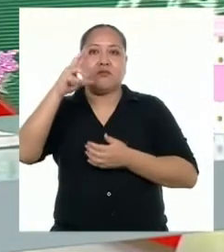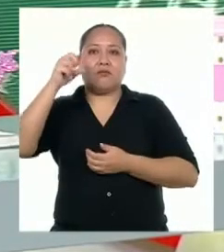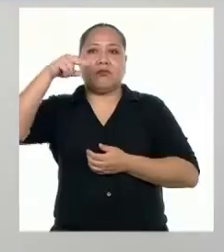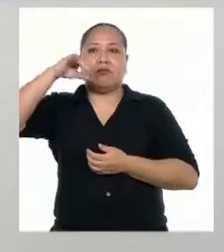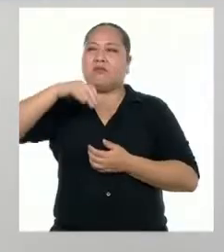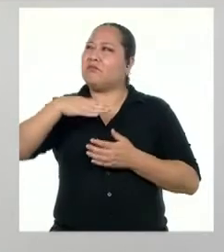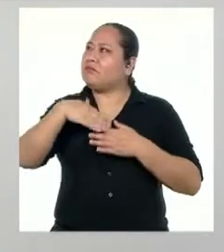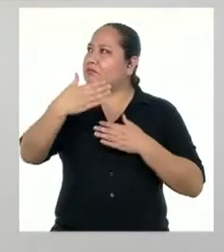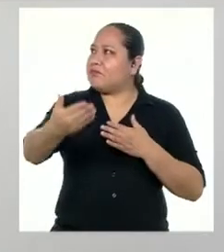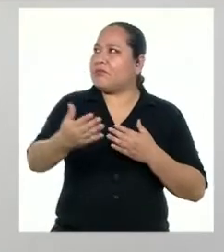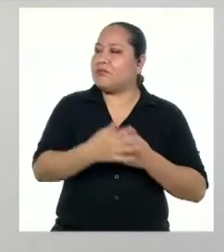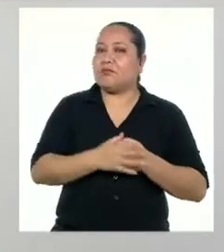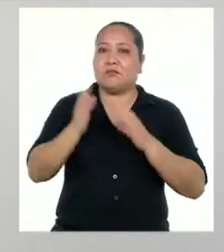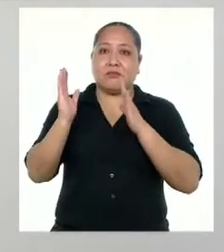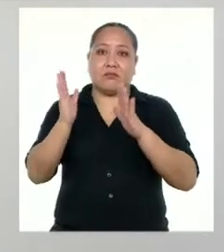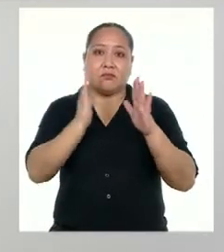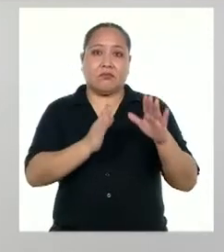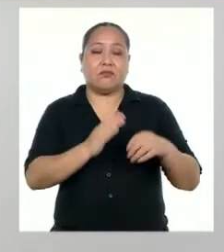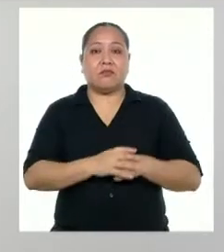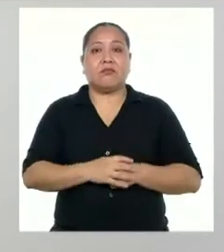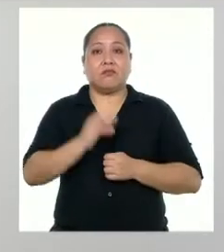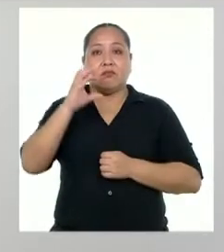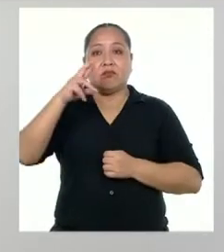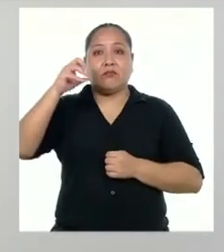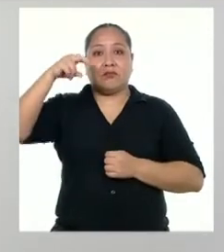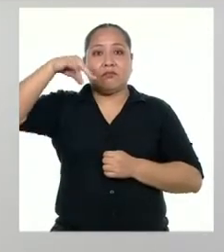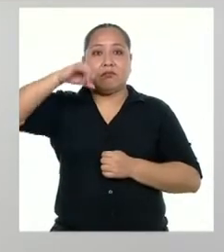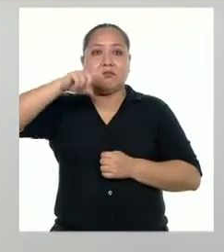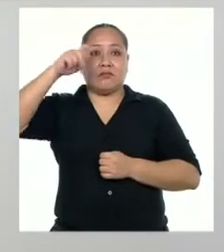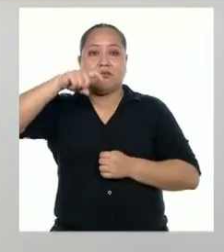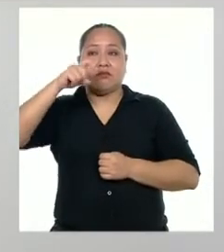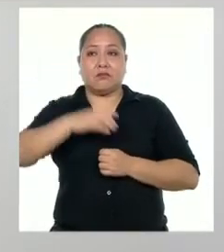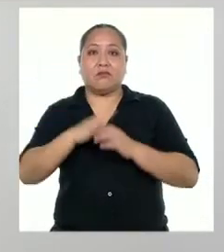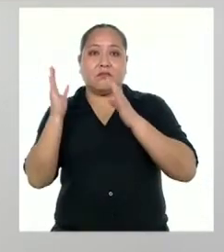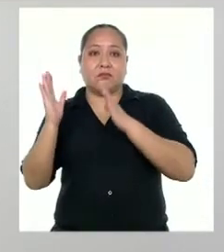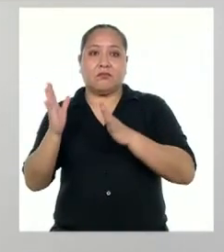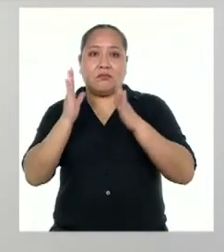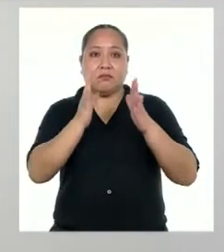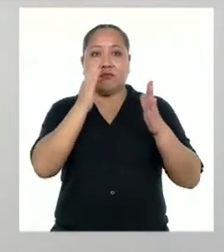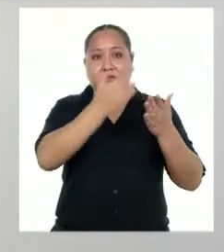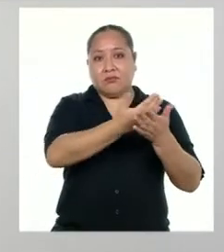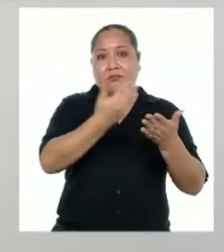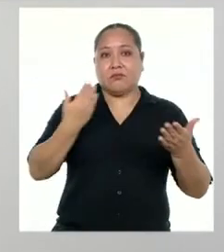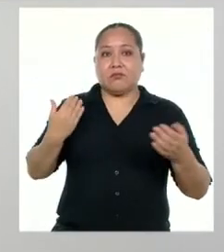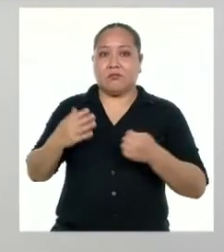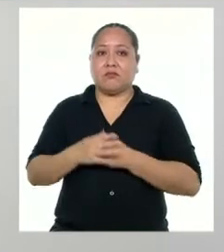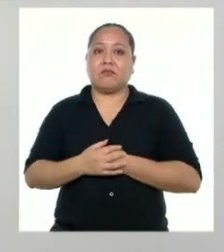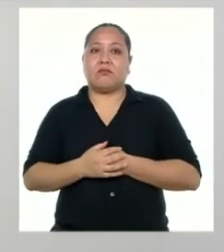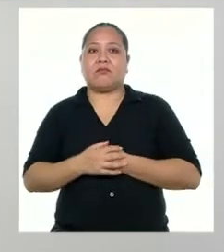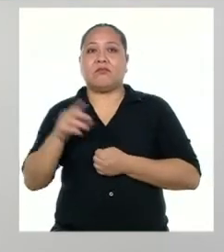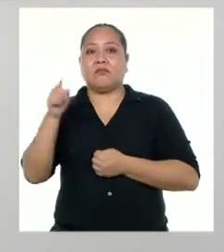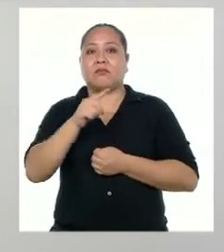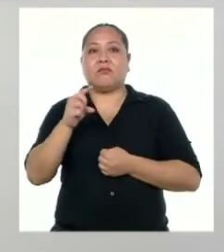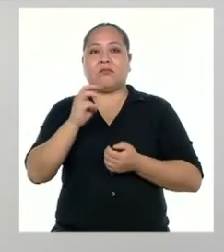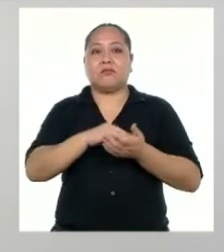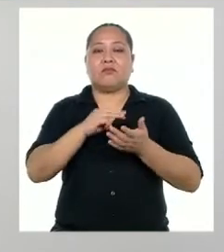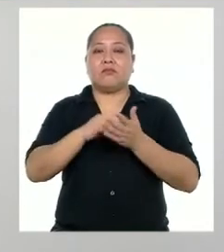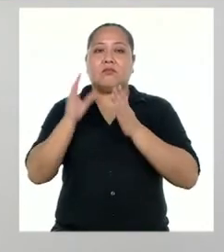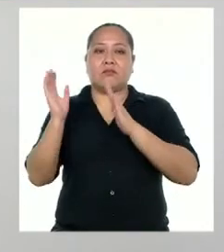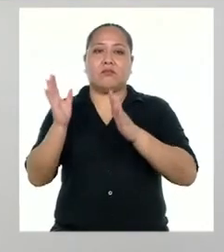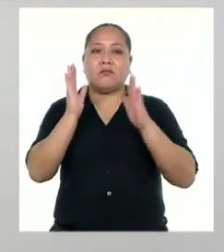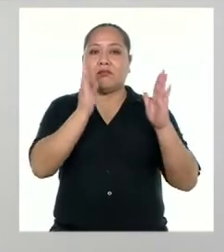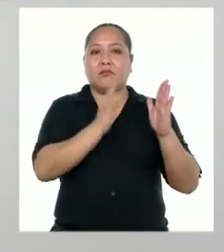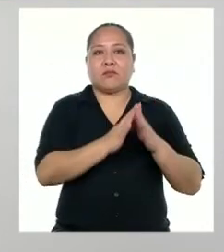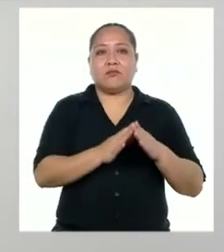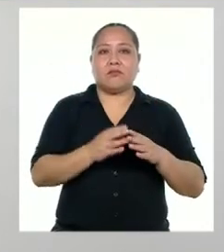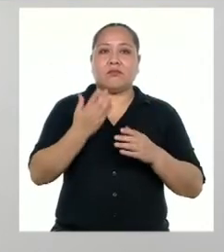¿qué seguiría? La elaboración de una crónica requiere de una preparación previa, sobre todo para organizar